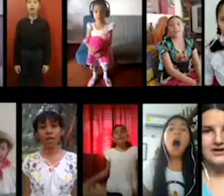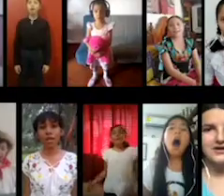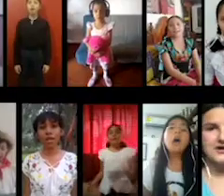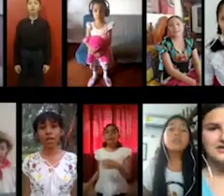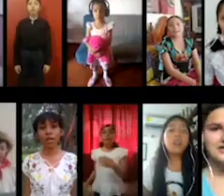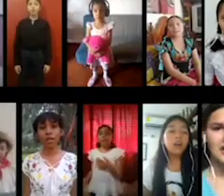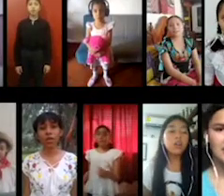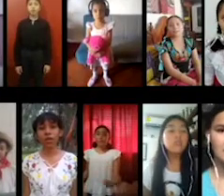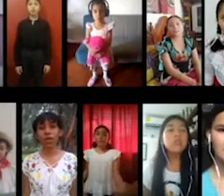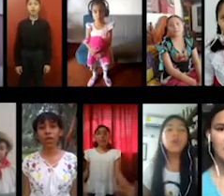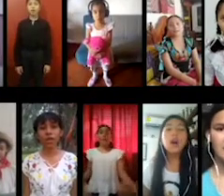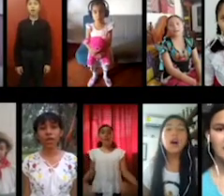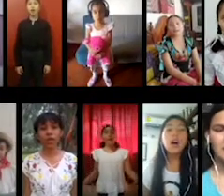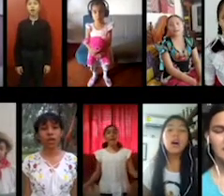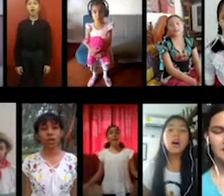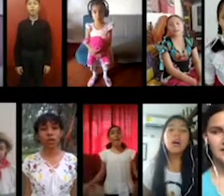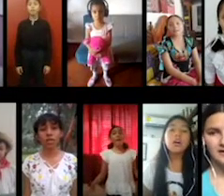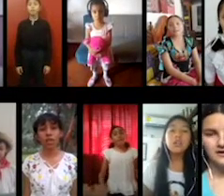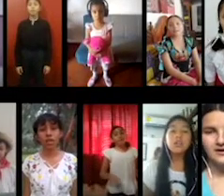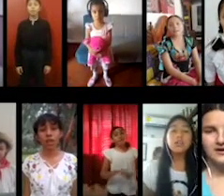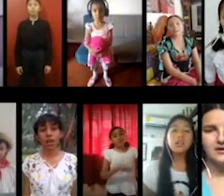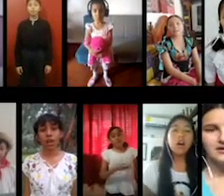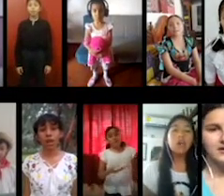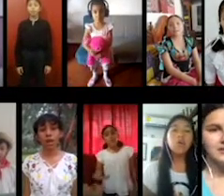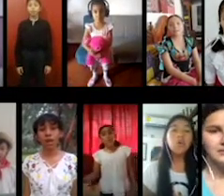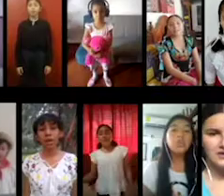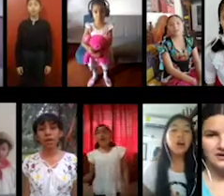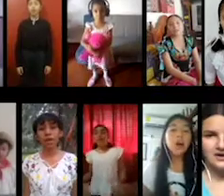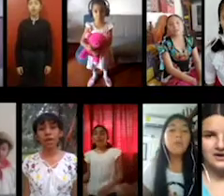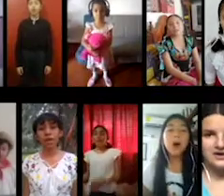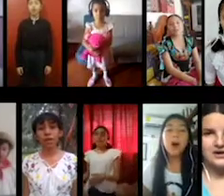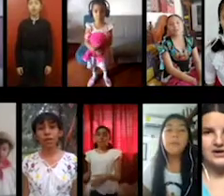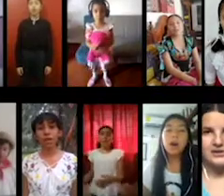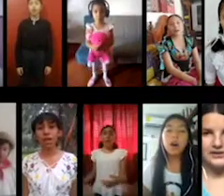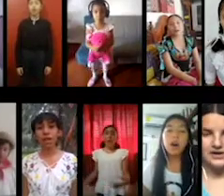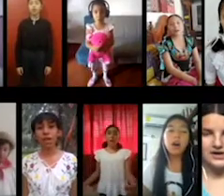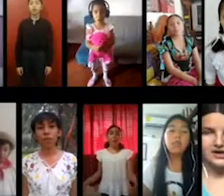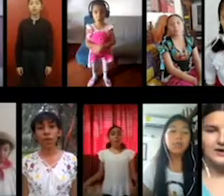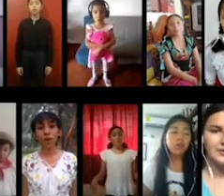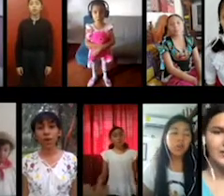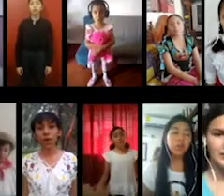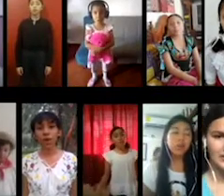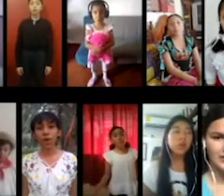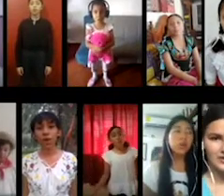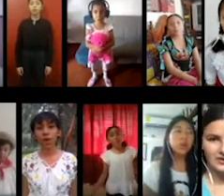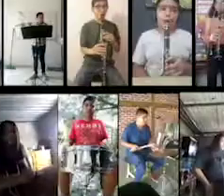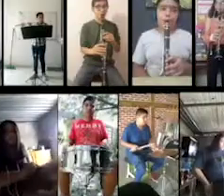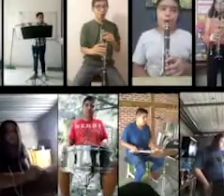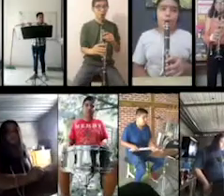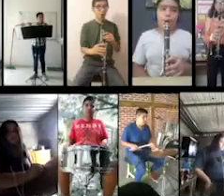Ay, Santunga, mamá.